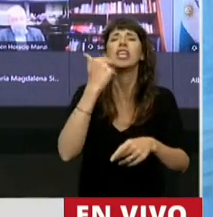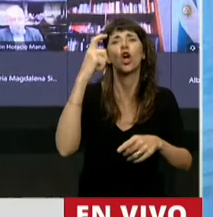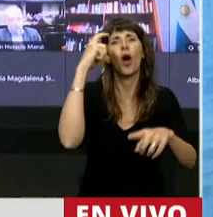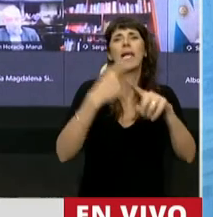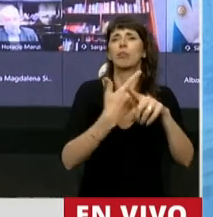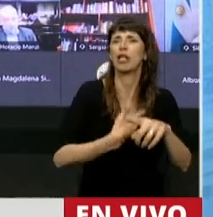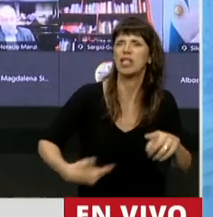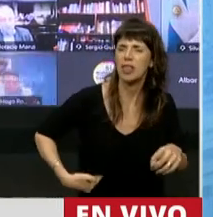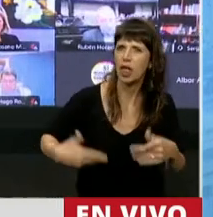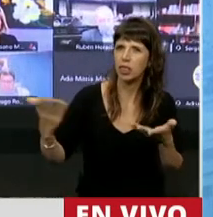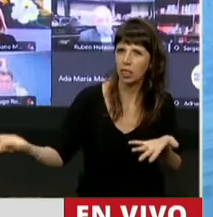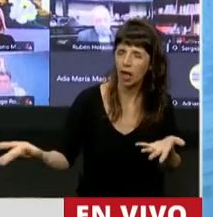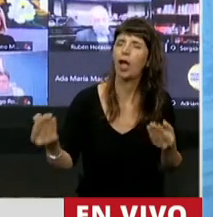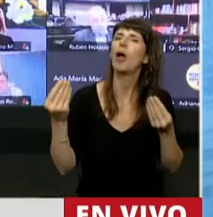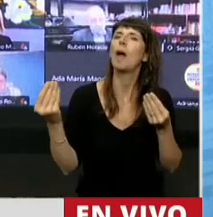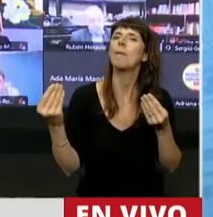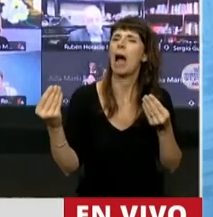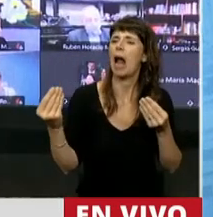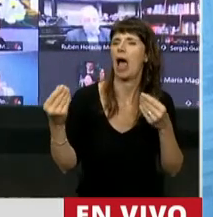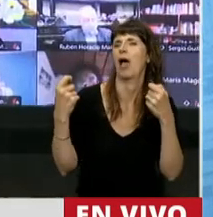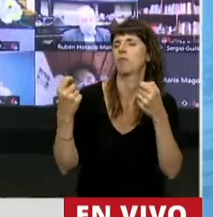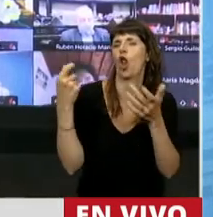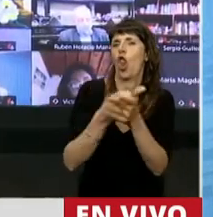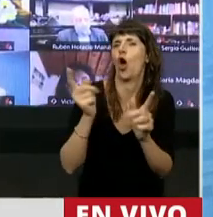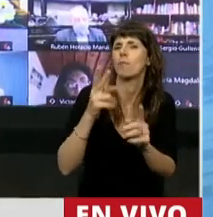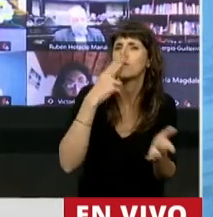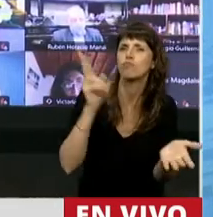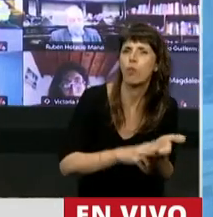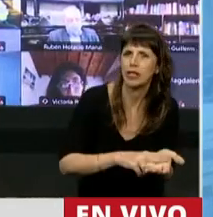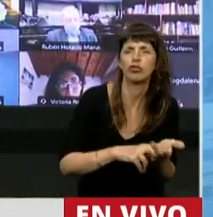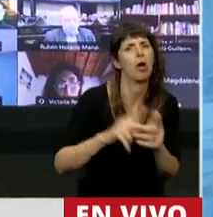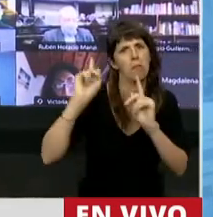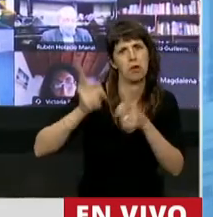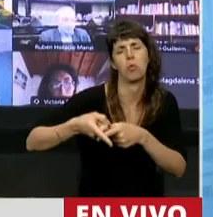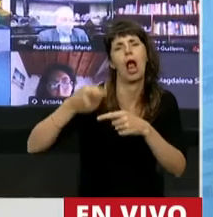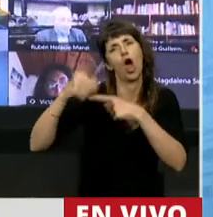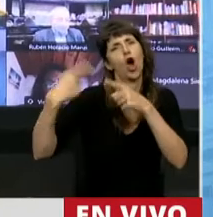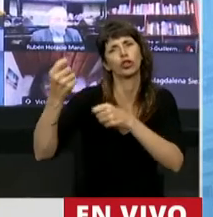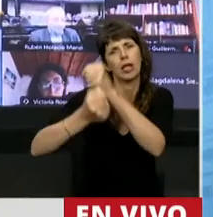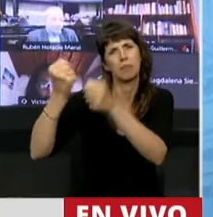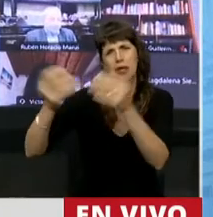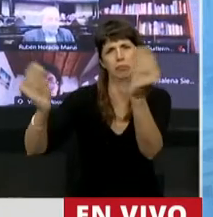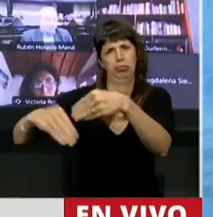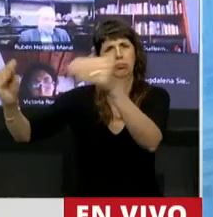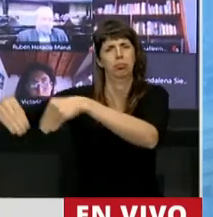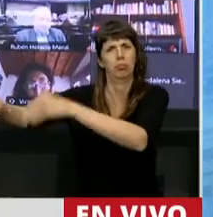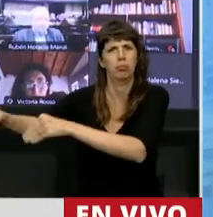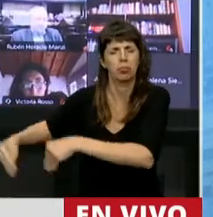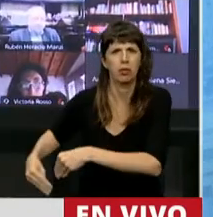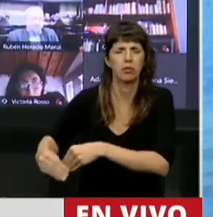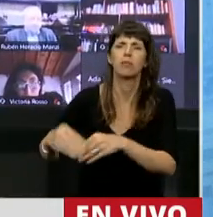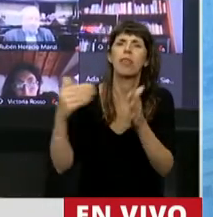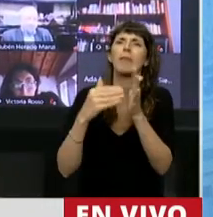beneficios fiscales mientras miles de empresas quiebran. Esto no puede seguir sucediendo, señor